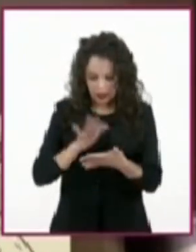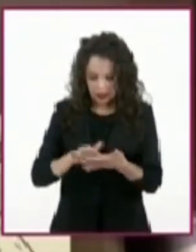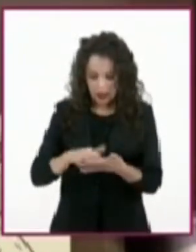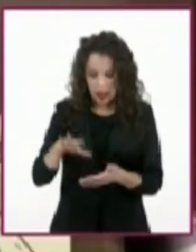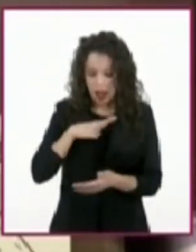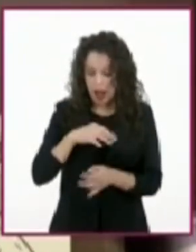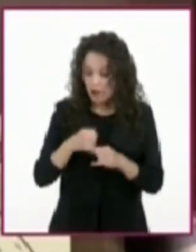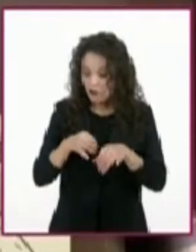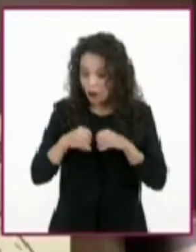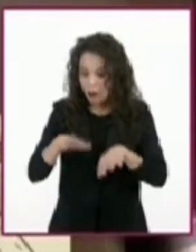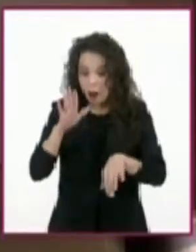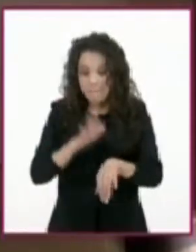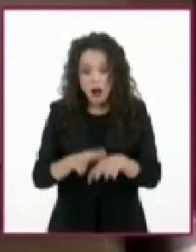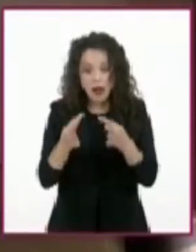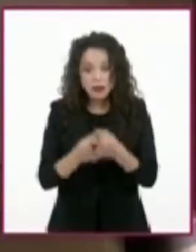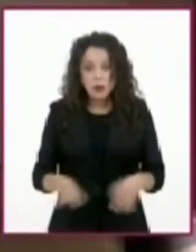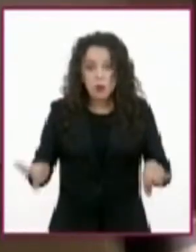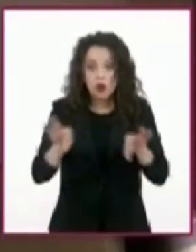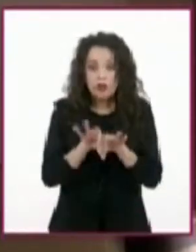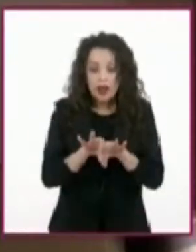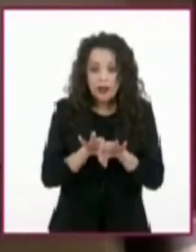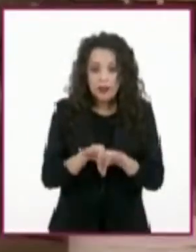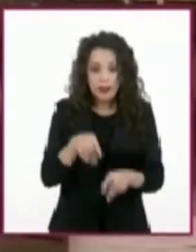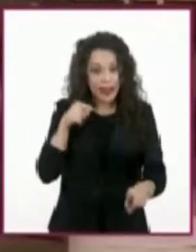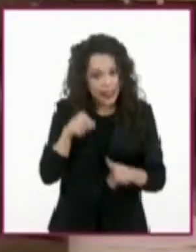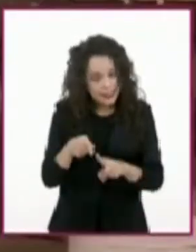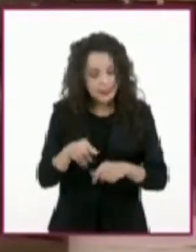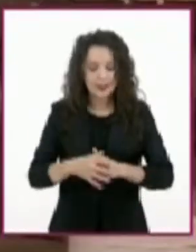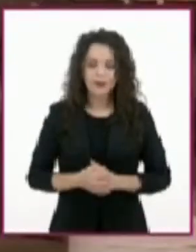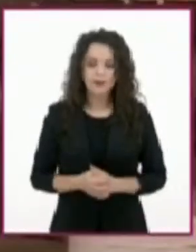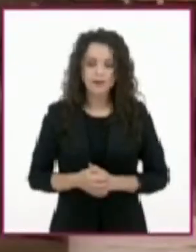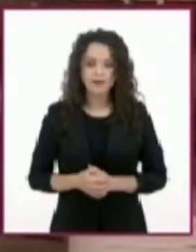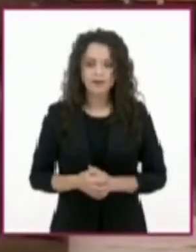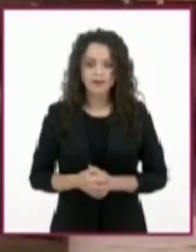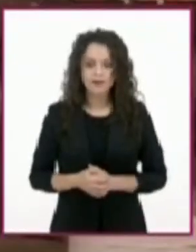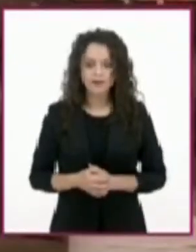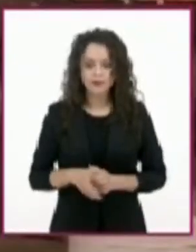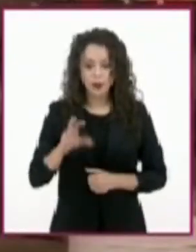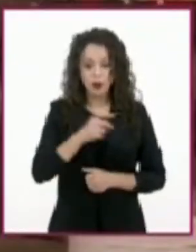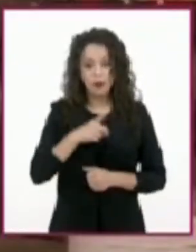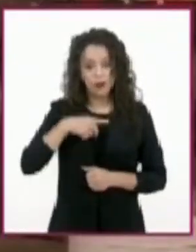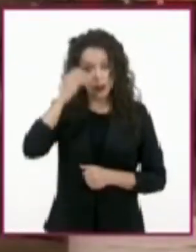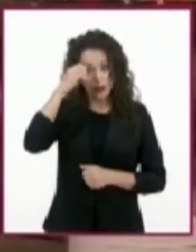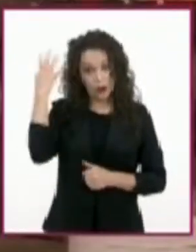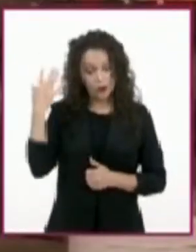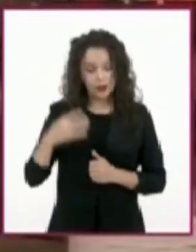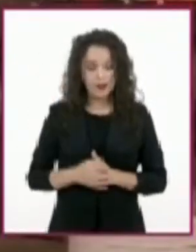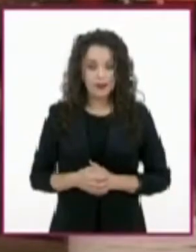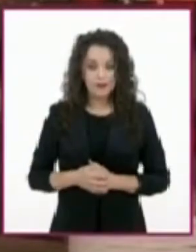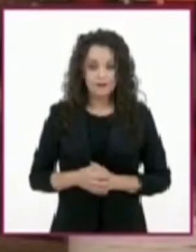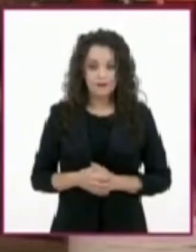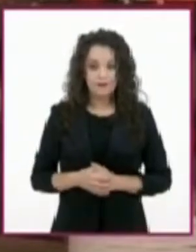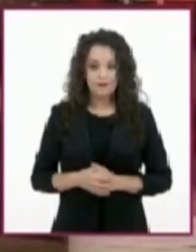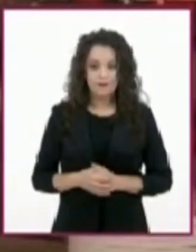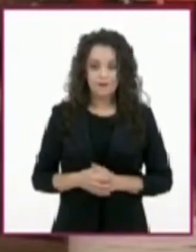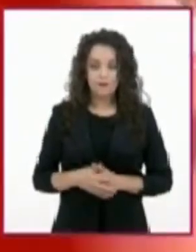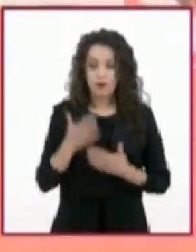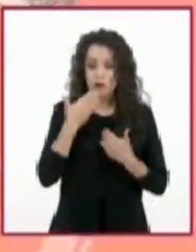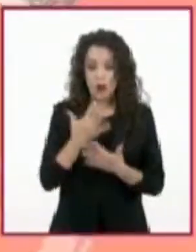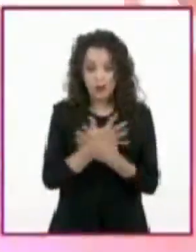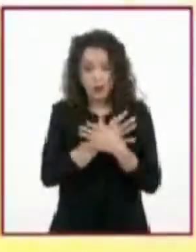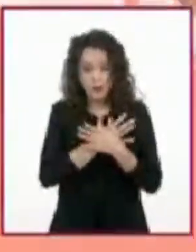relevantes, aquello que tiene más importancia. Y recuerden que a falta de amor, unos tacos al pastor.